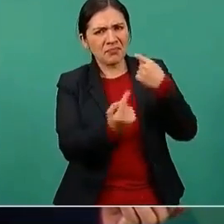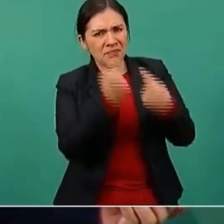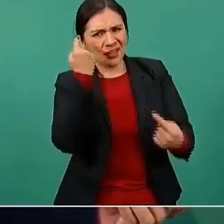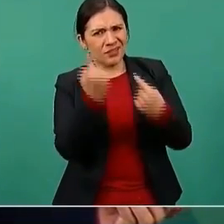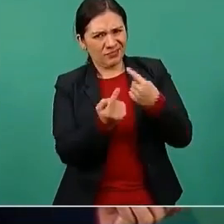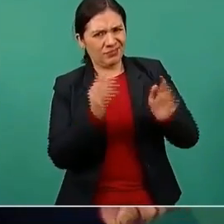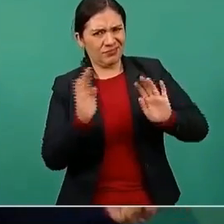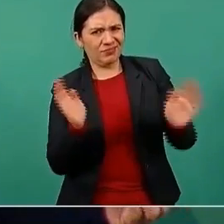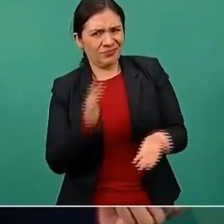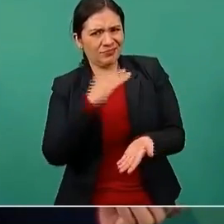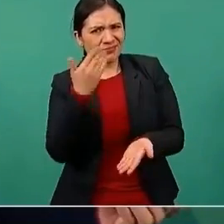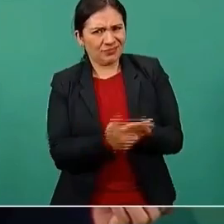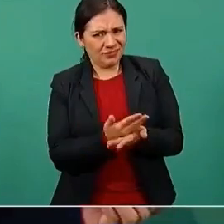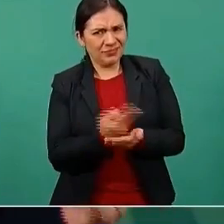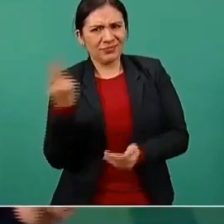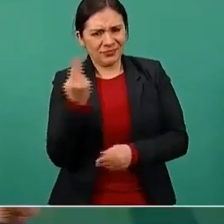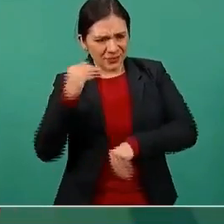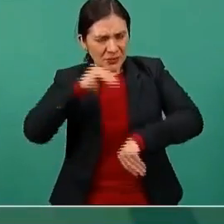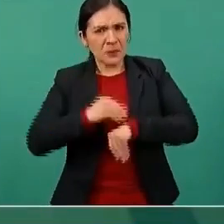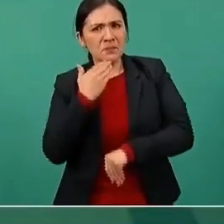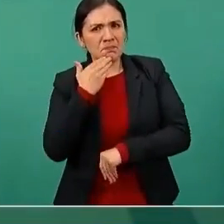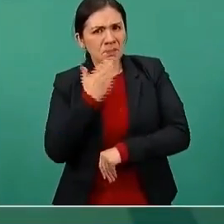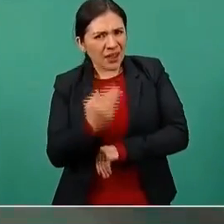compórtate.